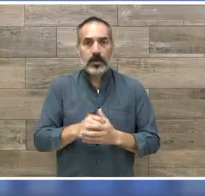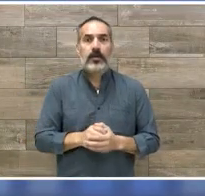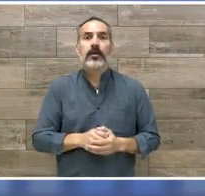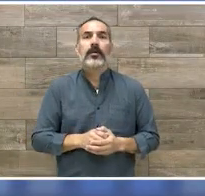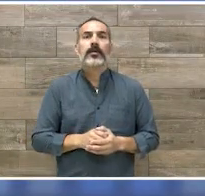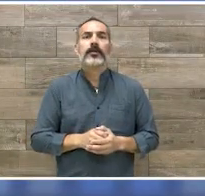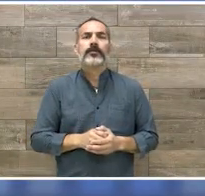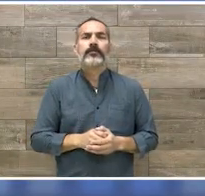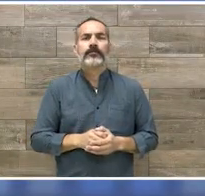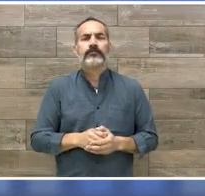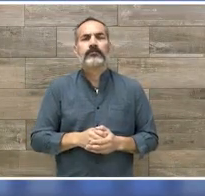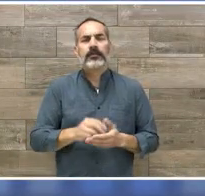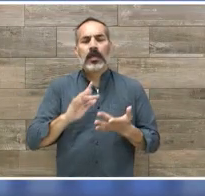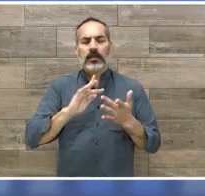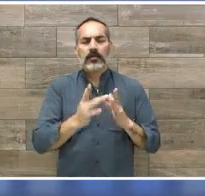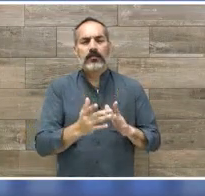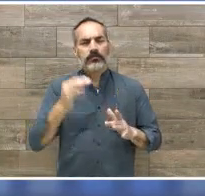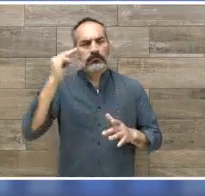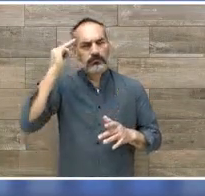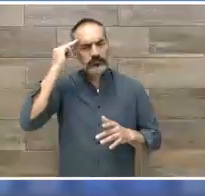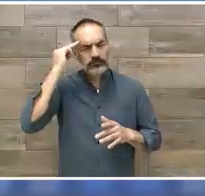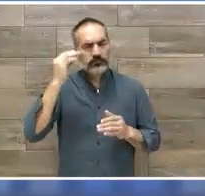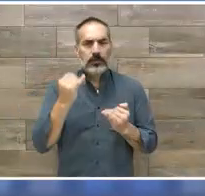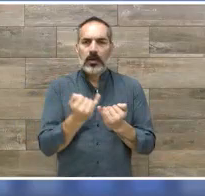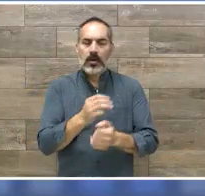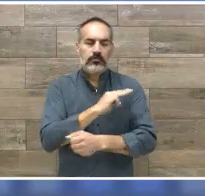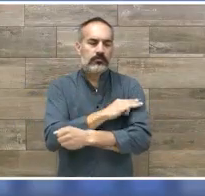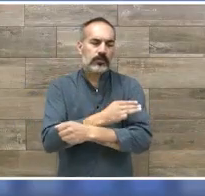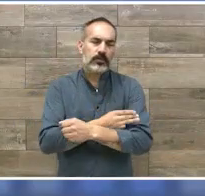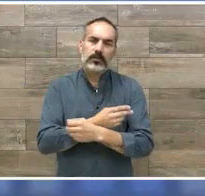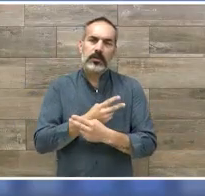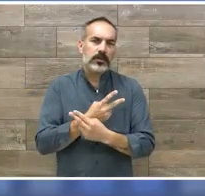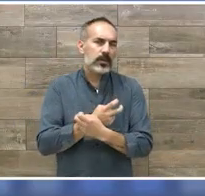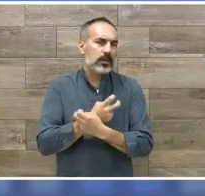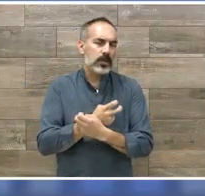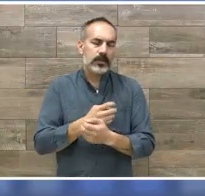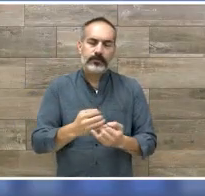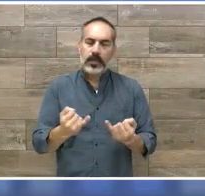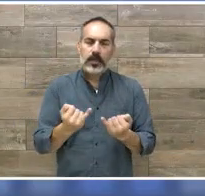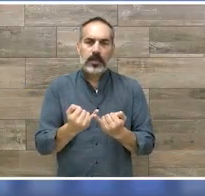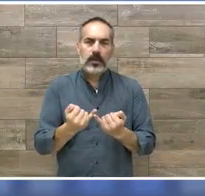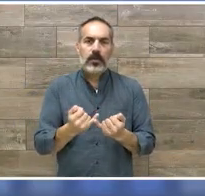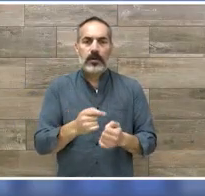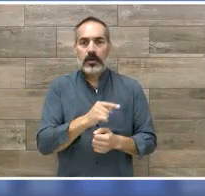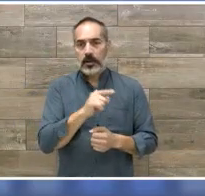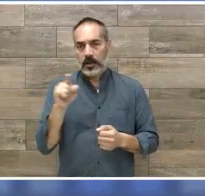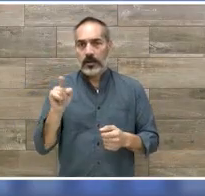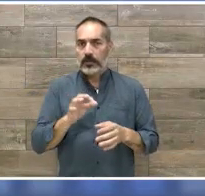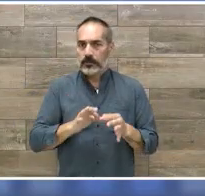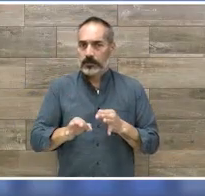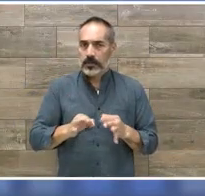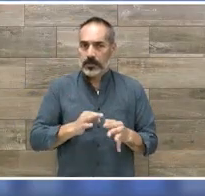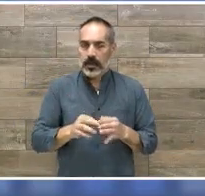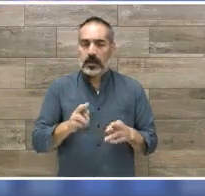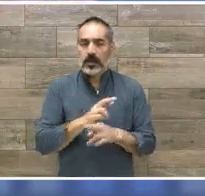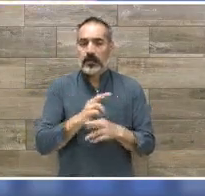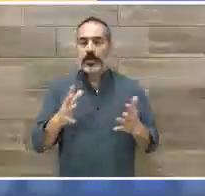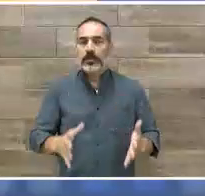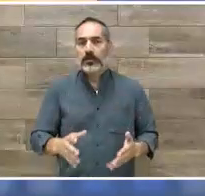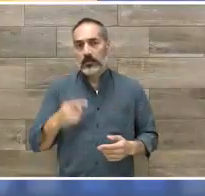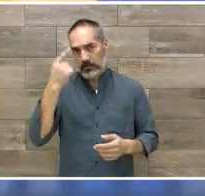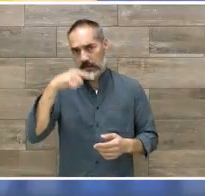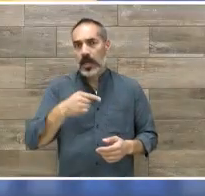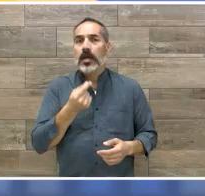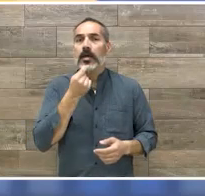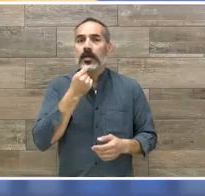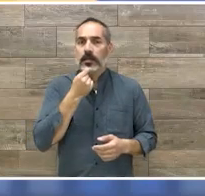alteraciones neurológicas y músculoesquelétricas. Asimismo, se ha desenvuelto en el ámbito de la rehabilitación pediátrica.